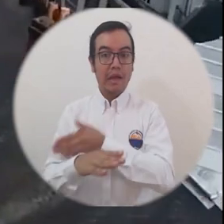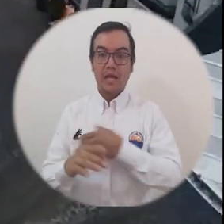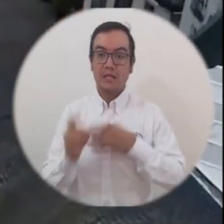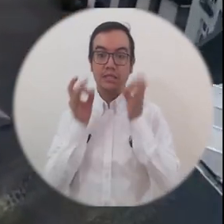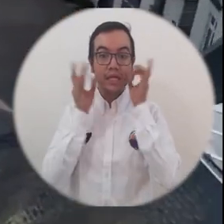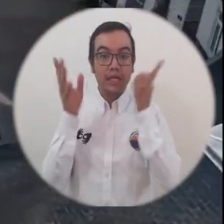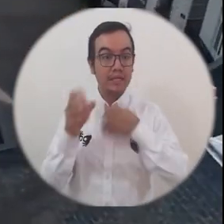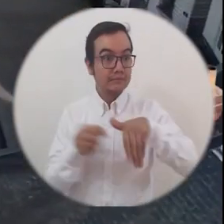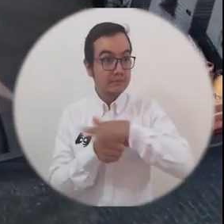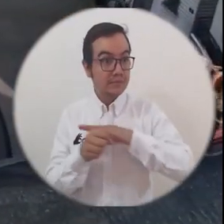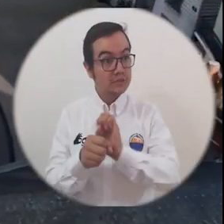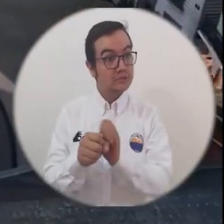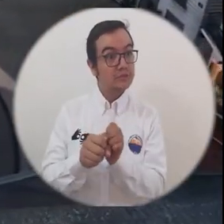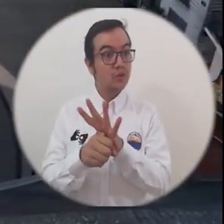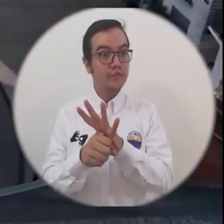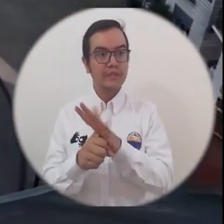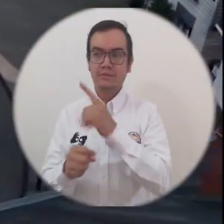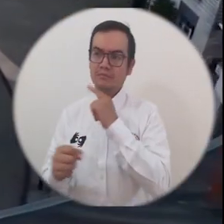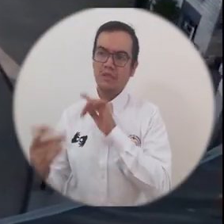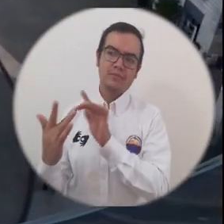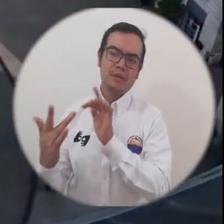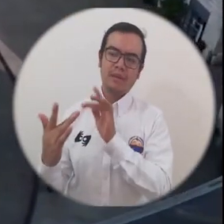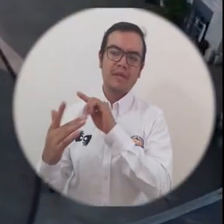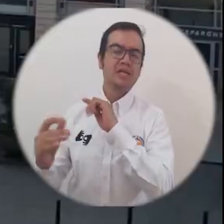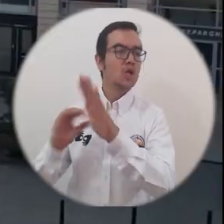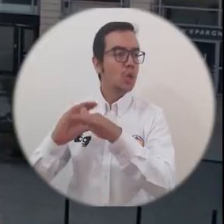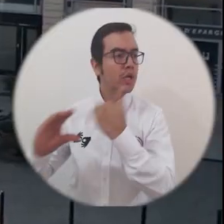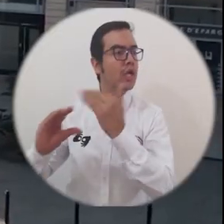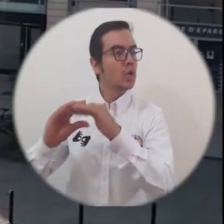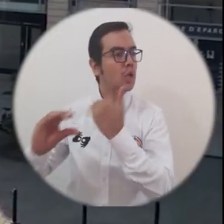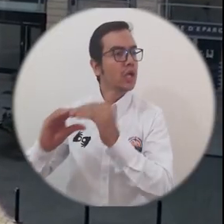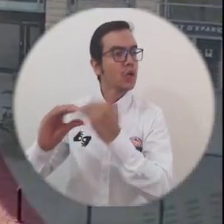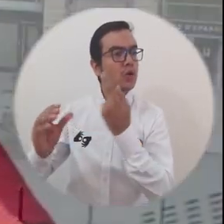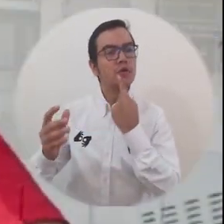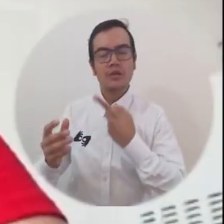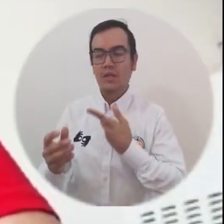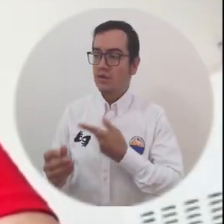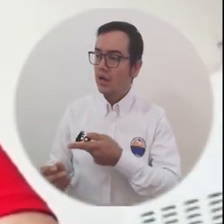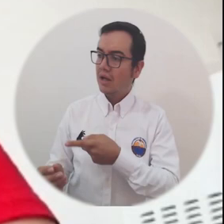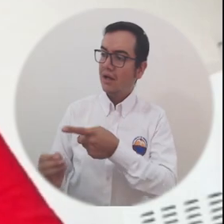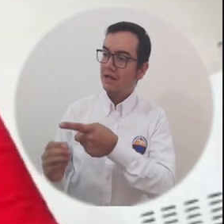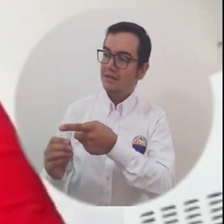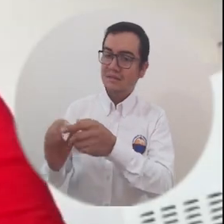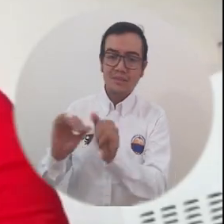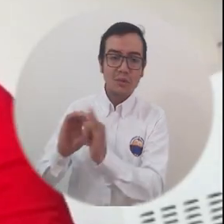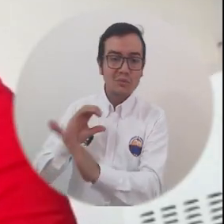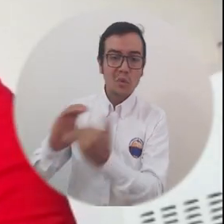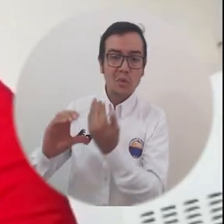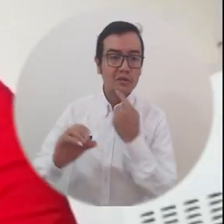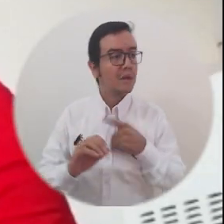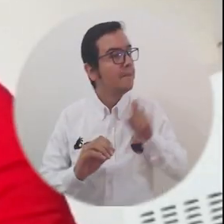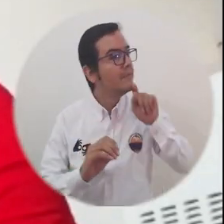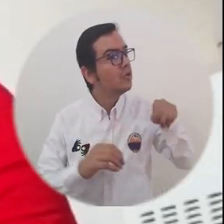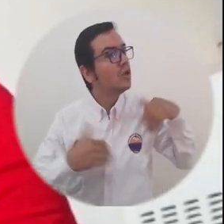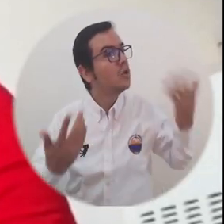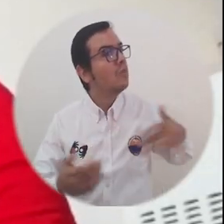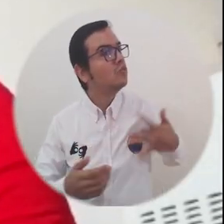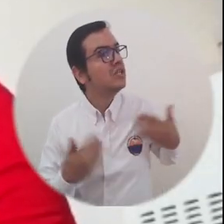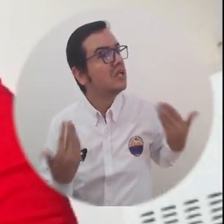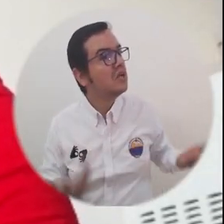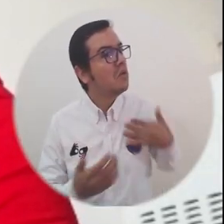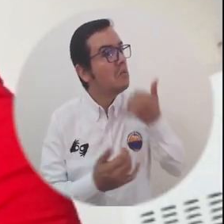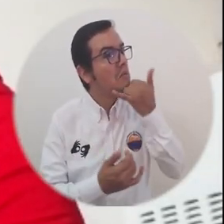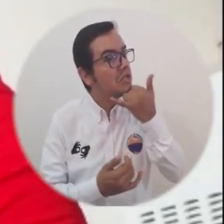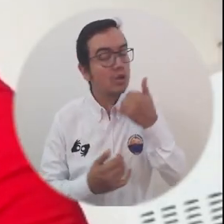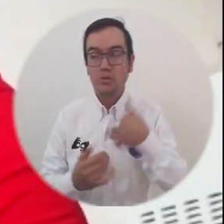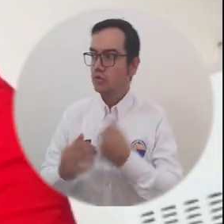pandemia ellos estaban enviándome siempre correos de informar sobre mi situación no hace la semana pasada esta